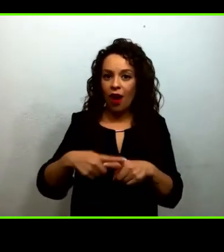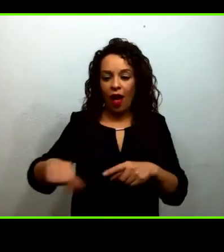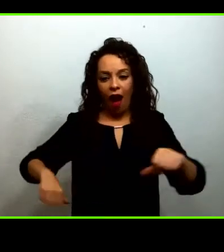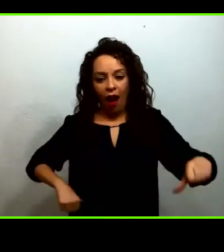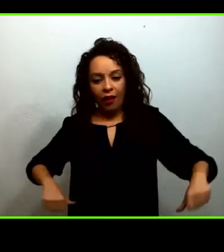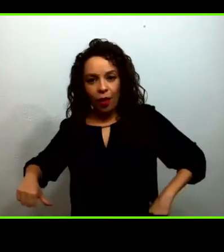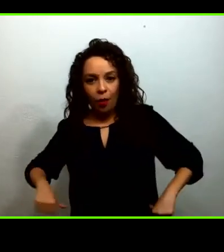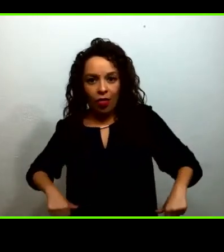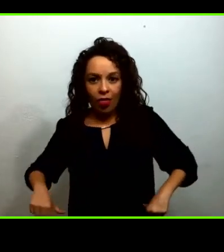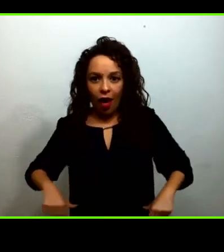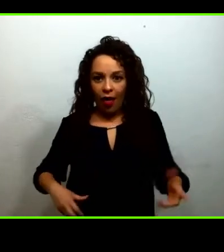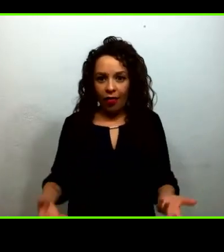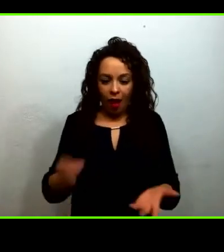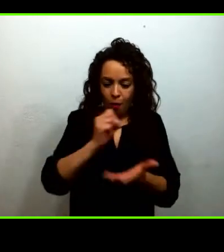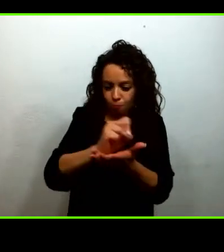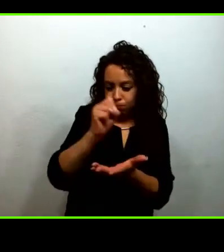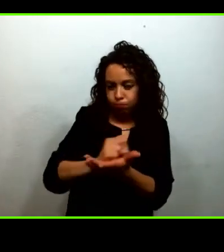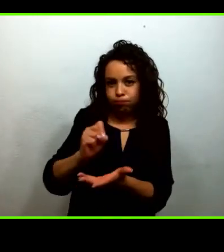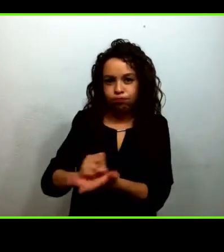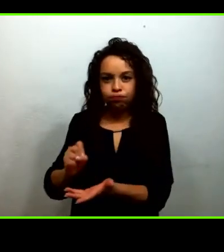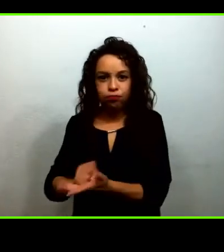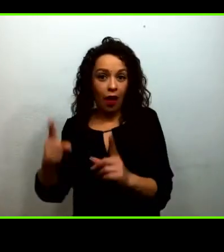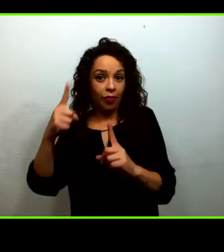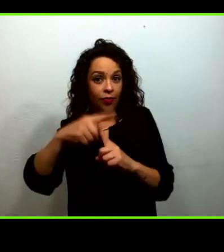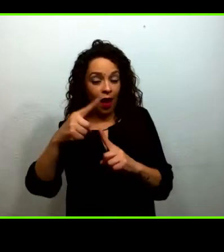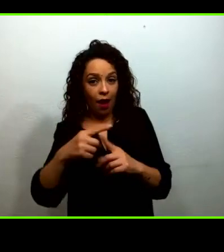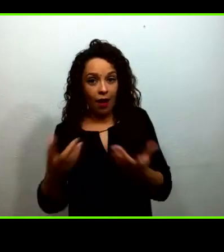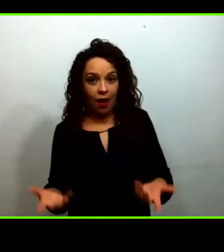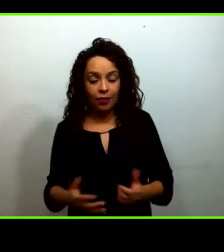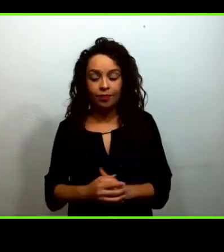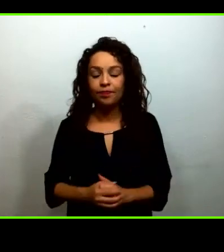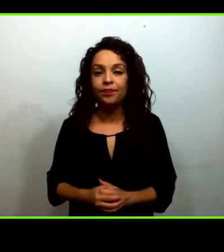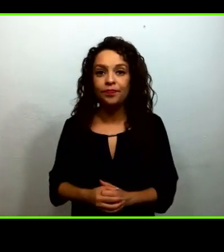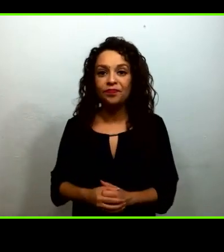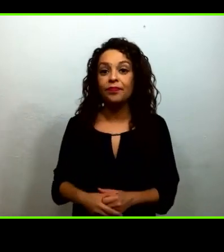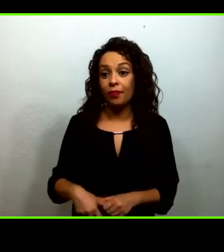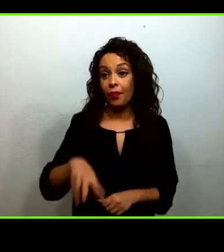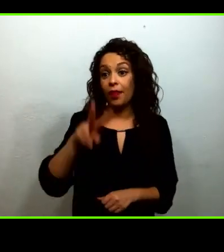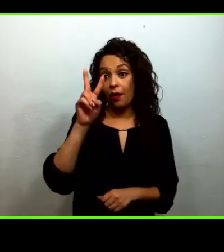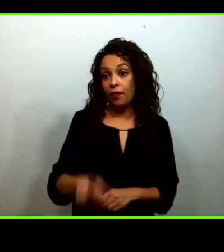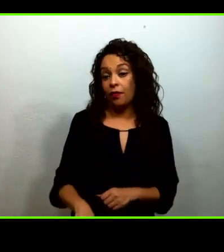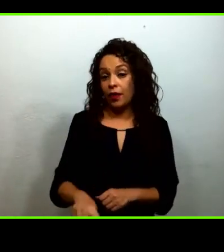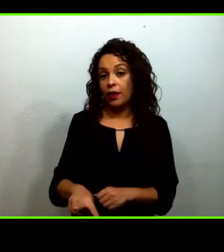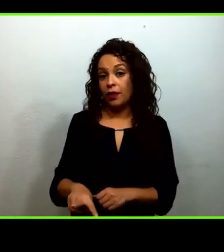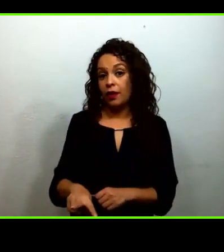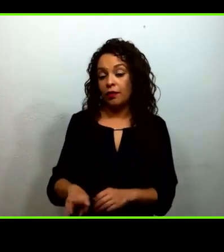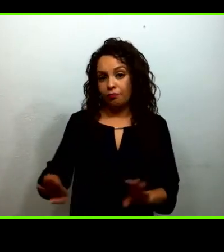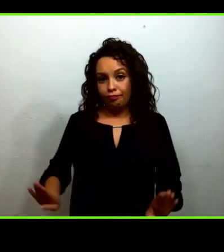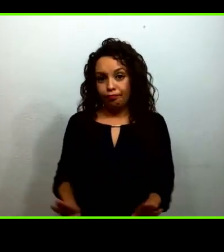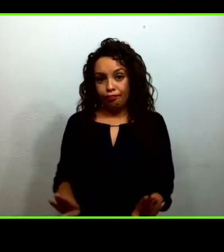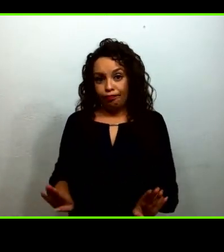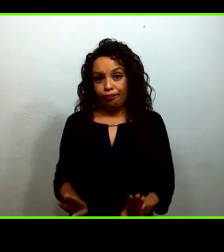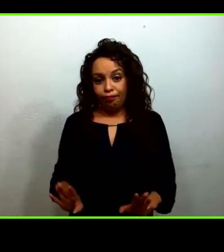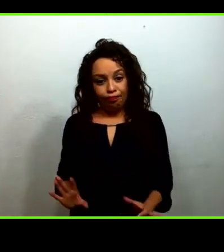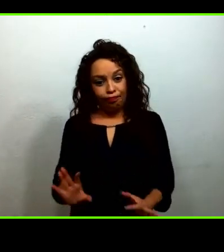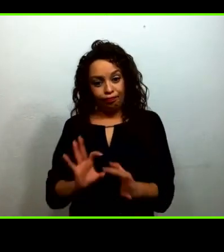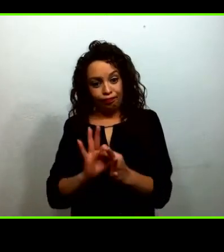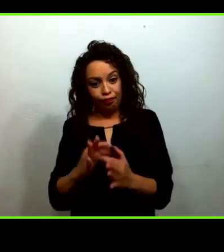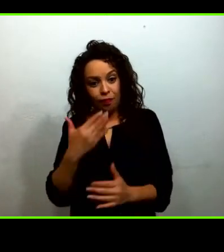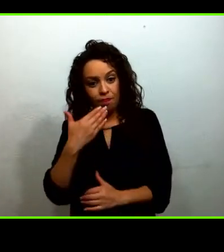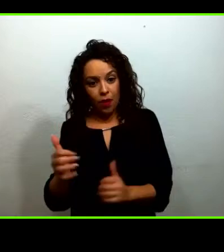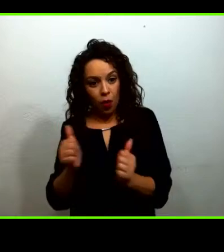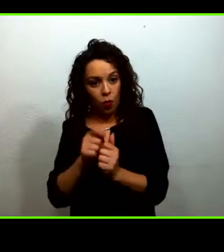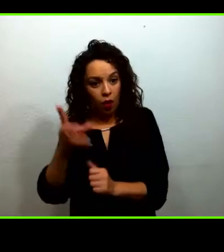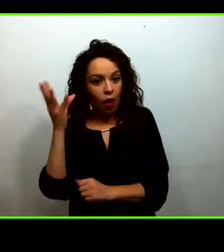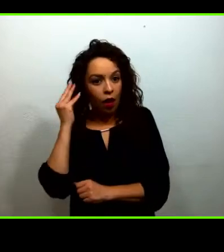característica importante que tuvo que nos parece importante que tuvo el trabajo con la radio es que